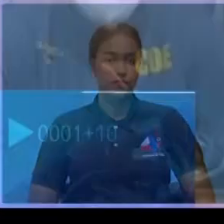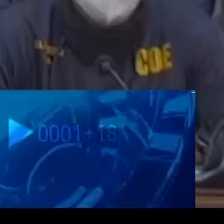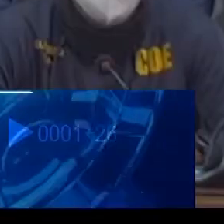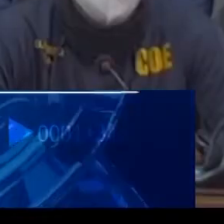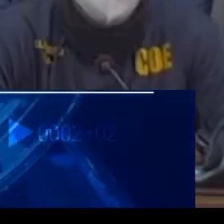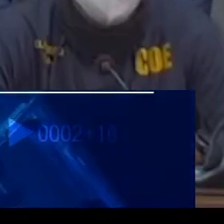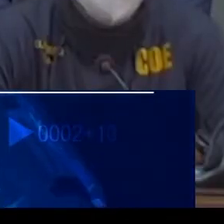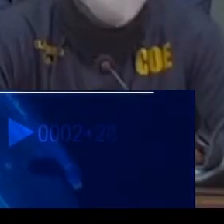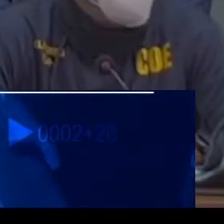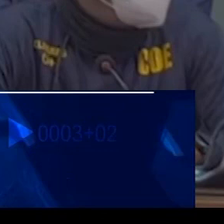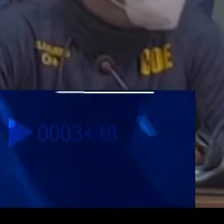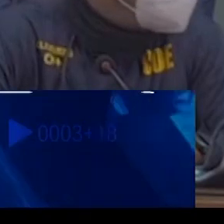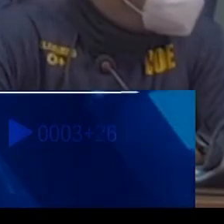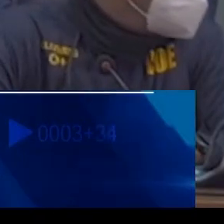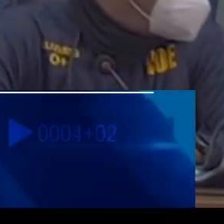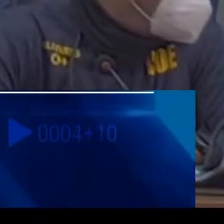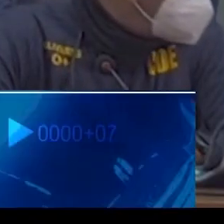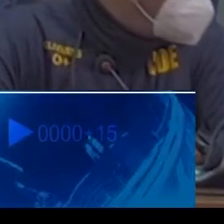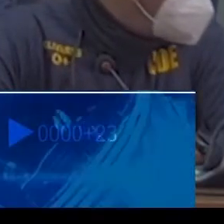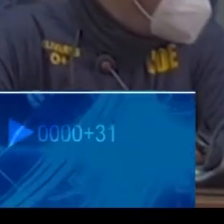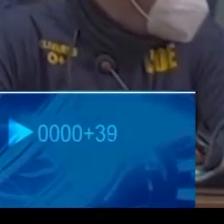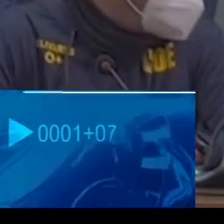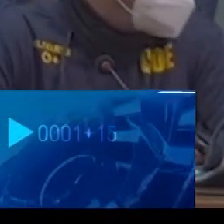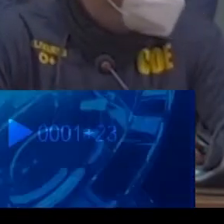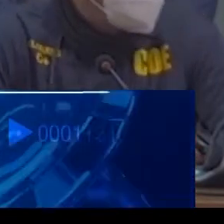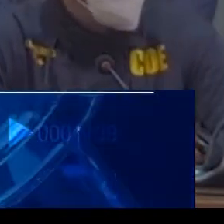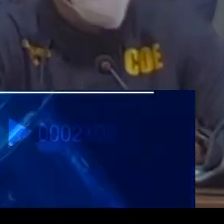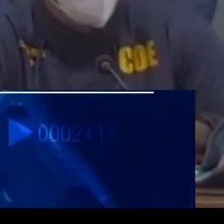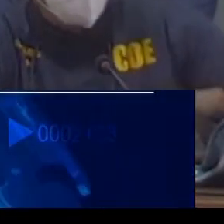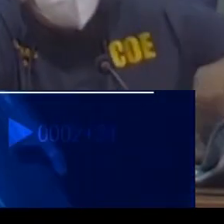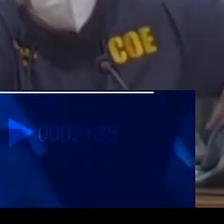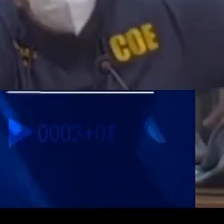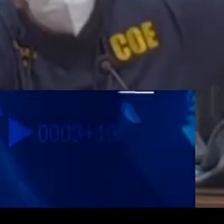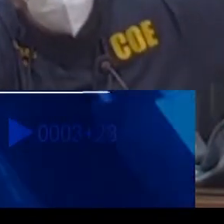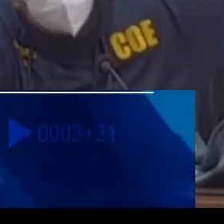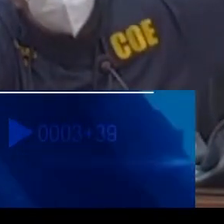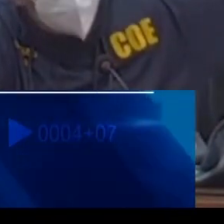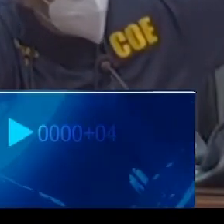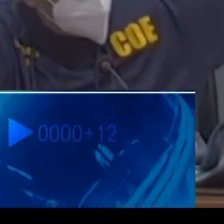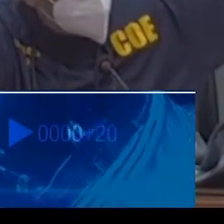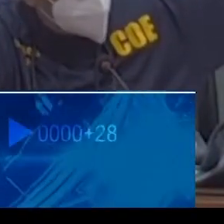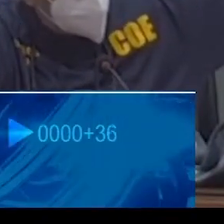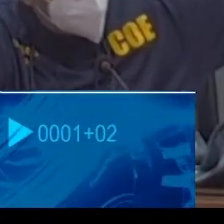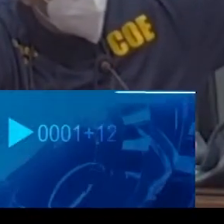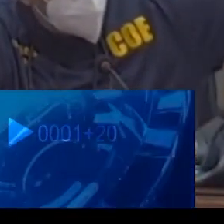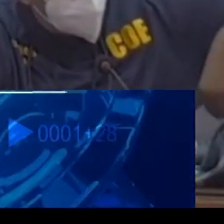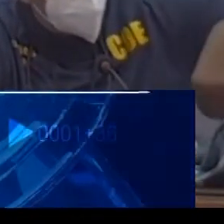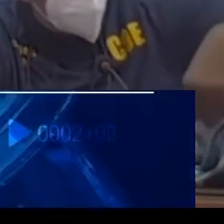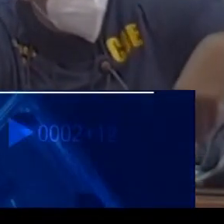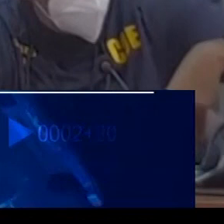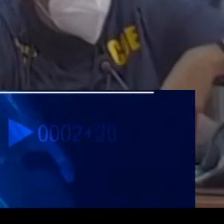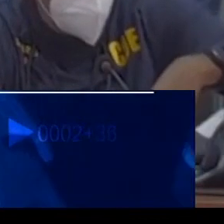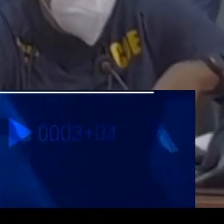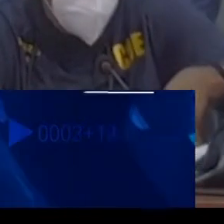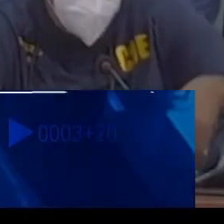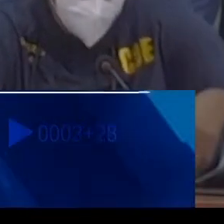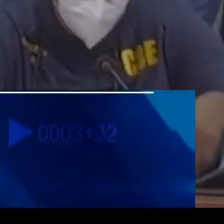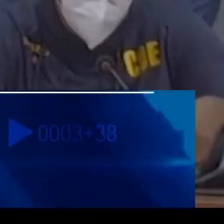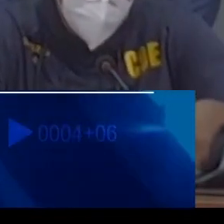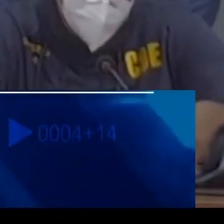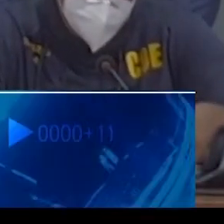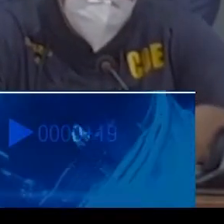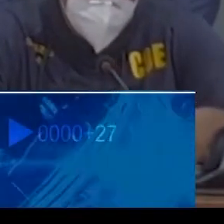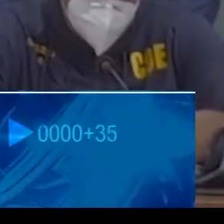Asistencias viales realizadas al público 6,257. Asistencias médicas y de salud realizadas